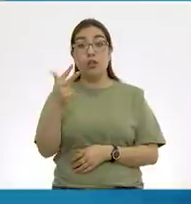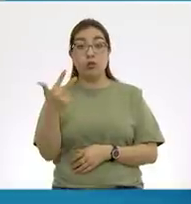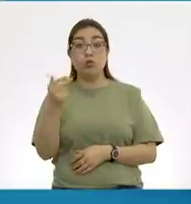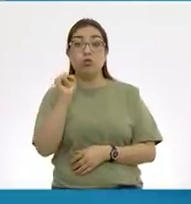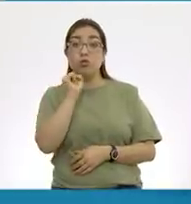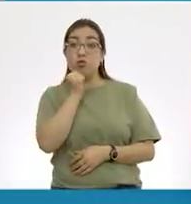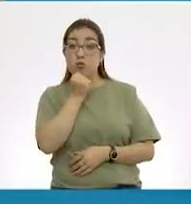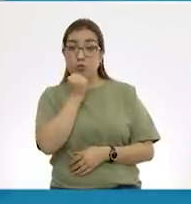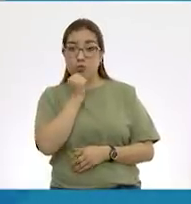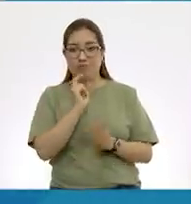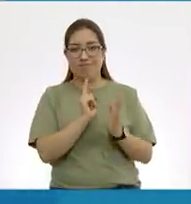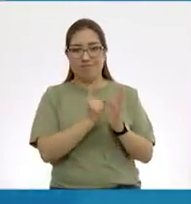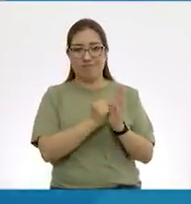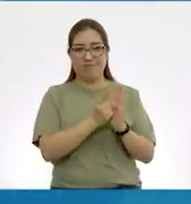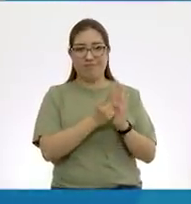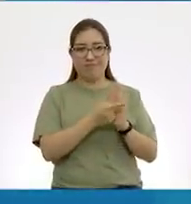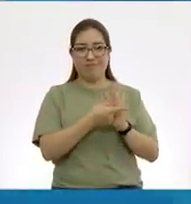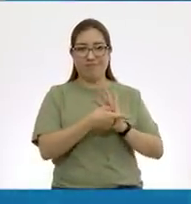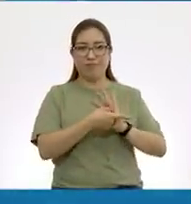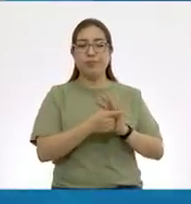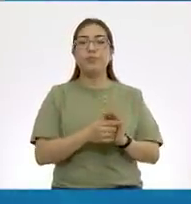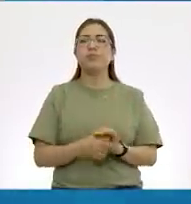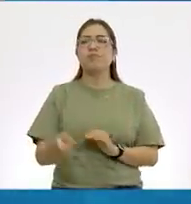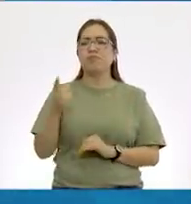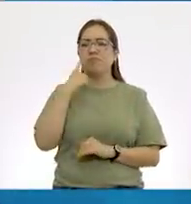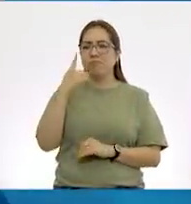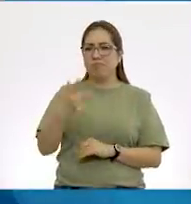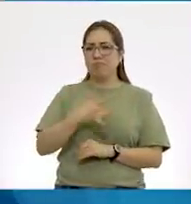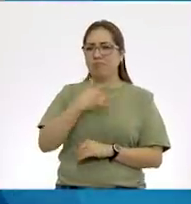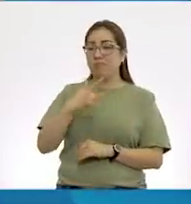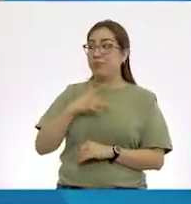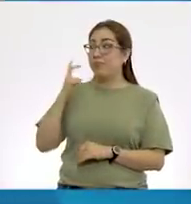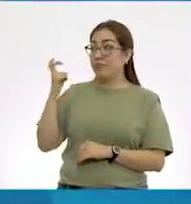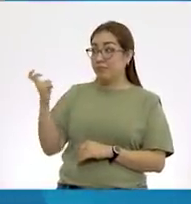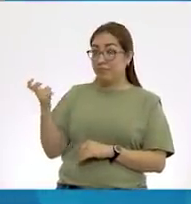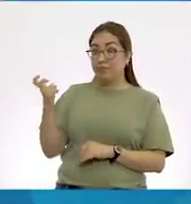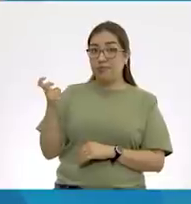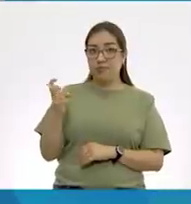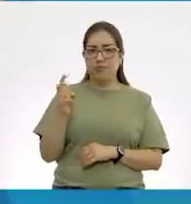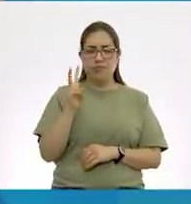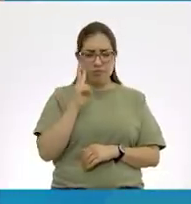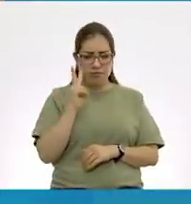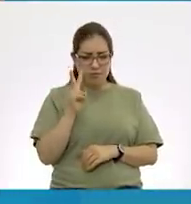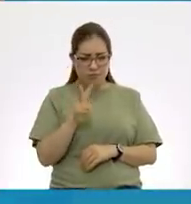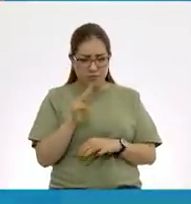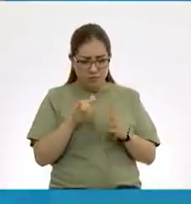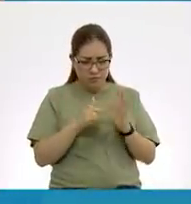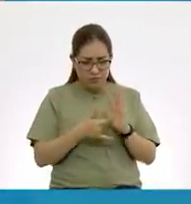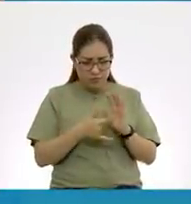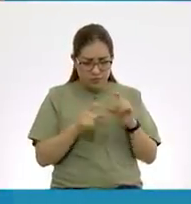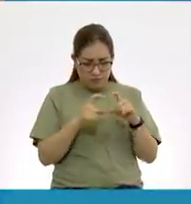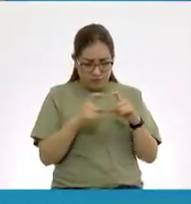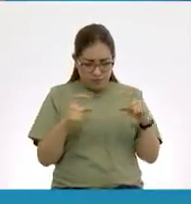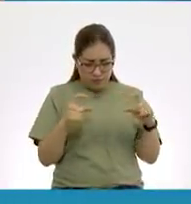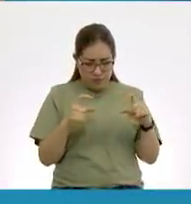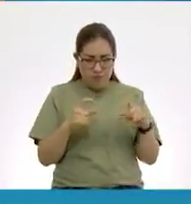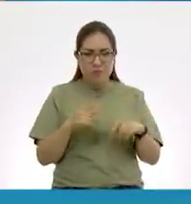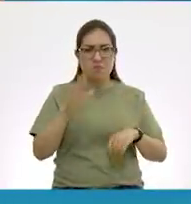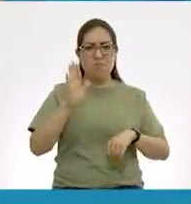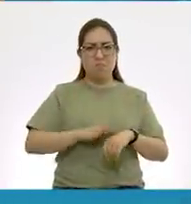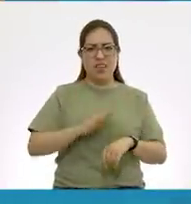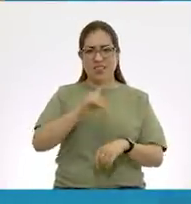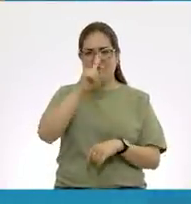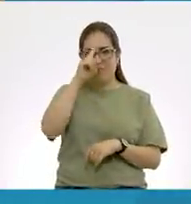Segundos. Me parece que el reloj digital permite que la lectura de la hora sea como que